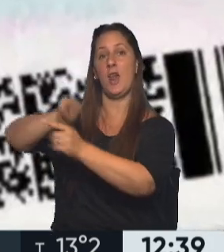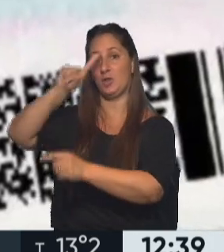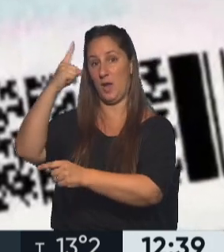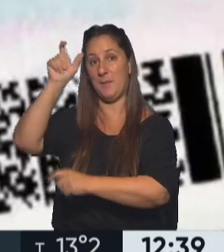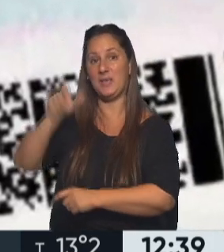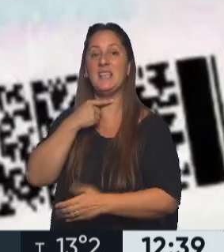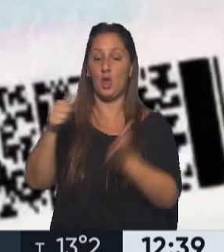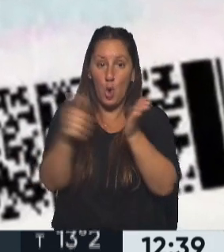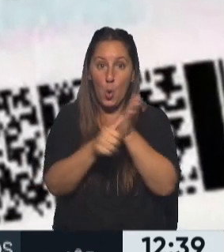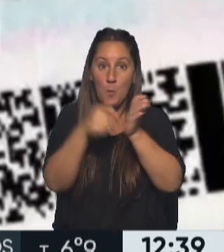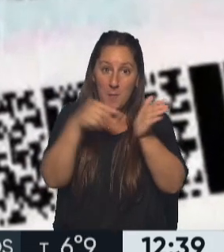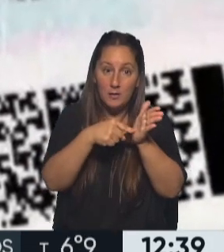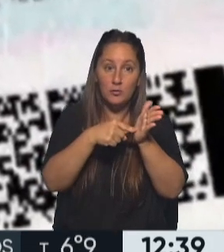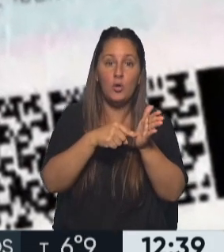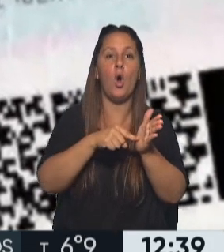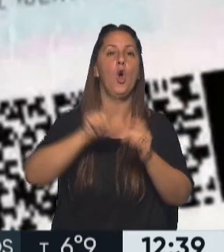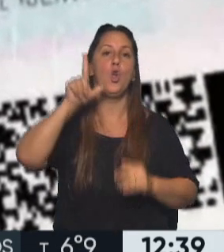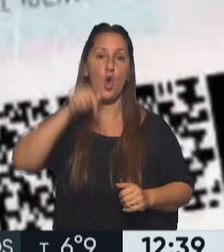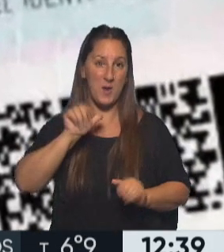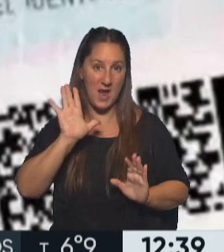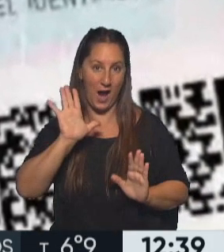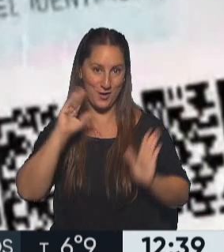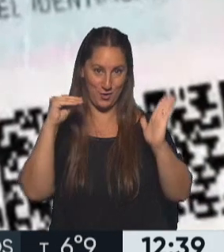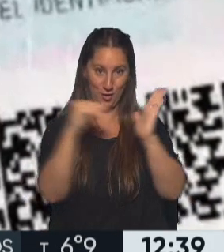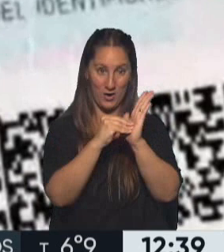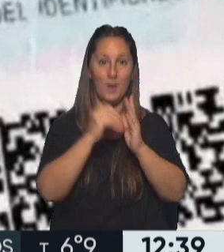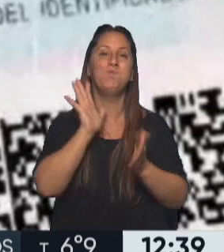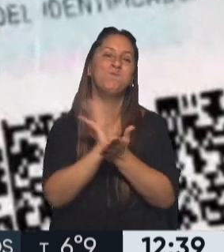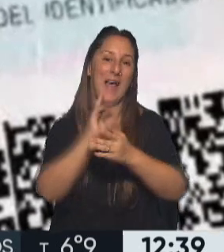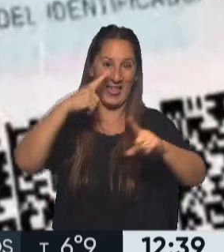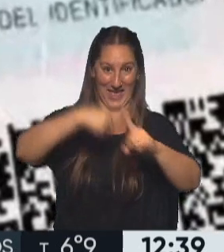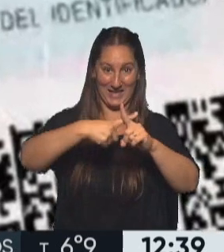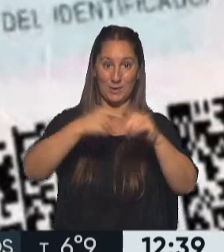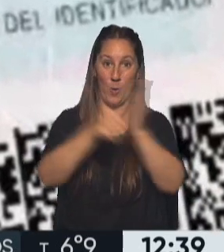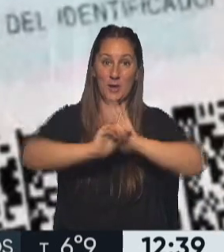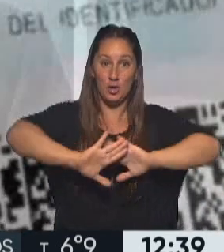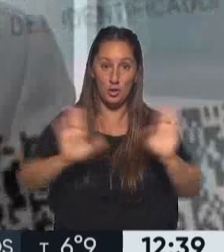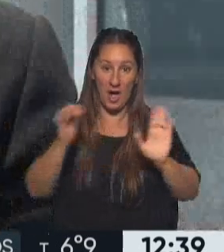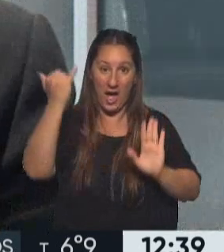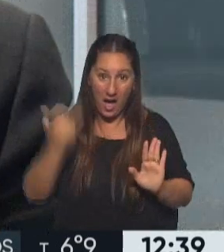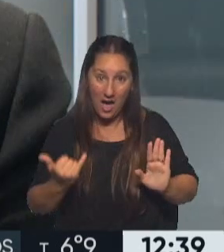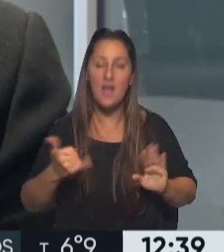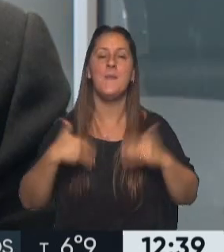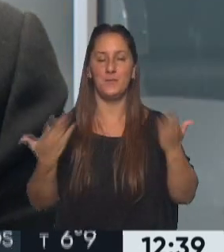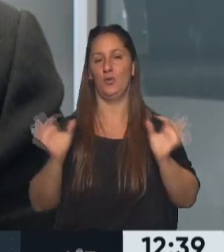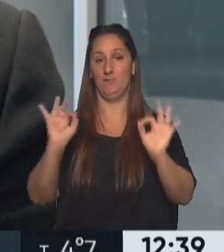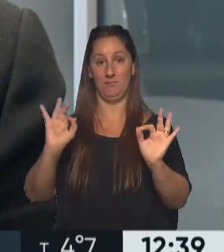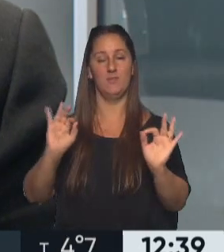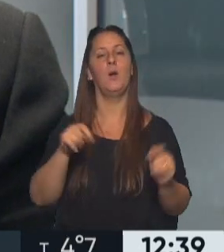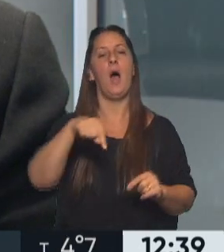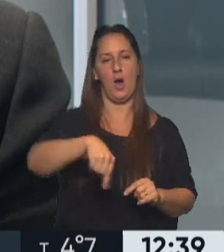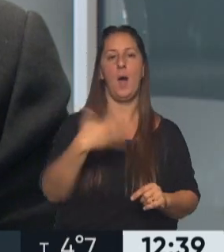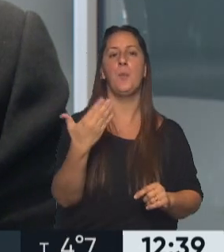es decir, que tenga un DNI con un criterio no binario de identificación que ya tenga la X en su documento nacional de identidad. Una vez hecho esto,